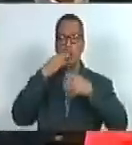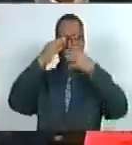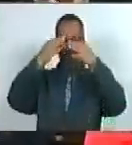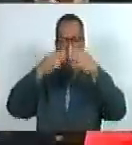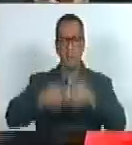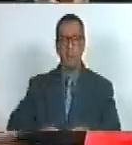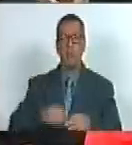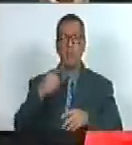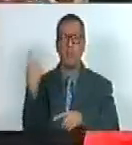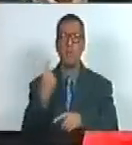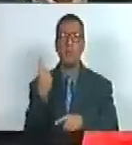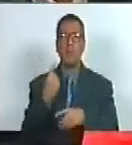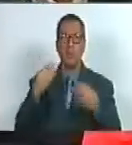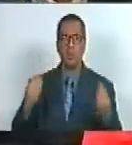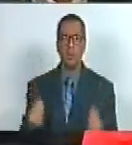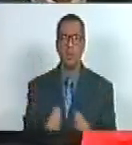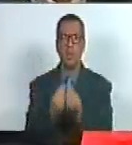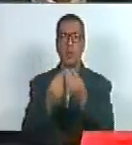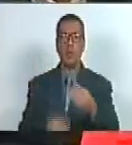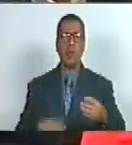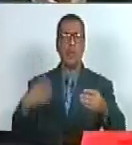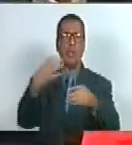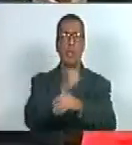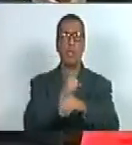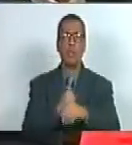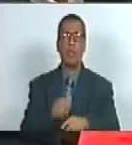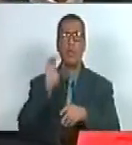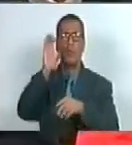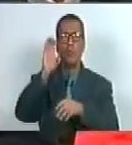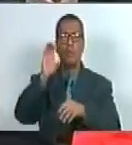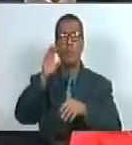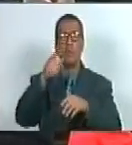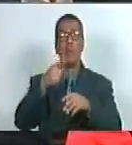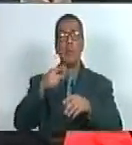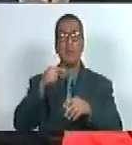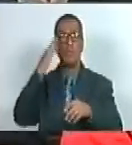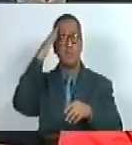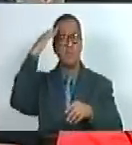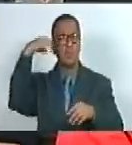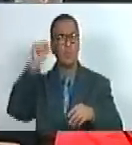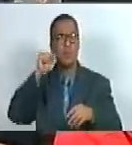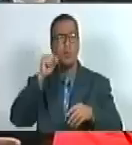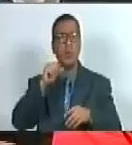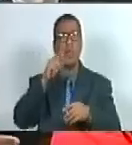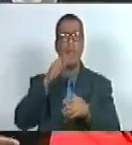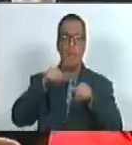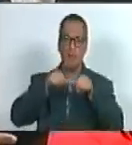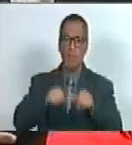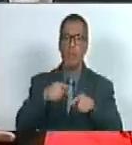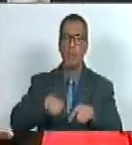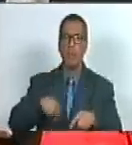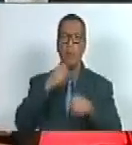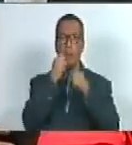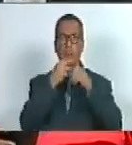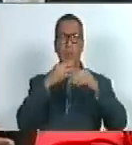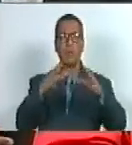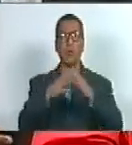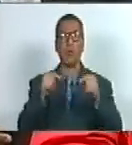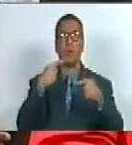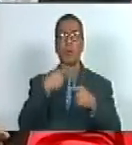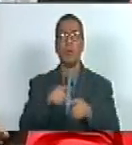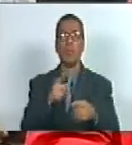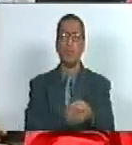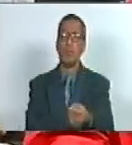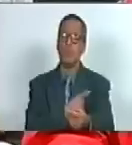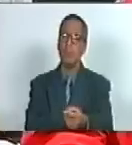convencidas de que solamente juntos lograremos la patria que soñamos la patria que dejaremos a nuestros hijos bendiciones para todos y todas